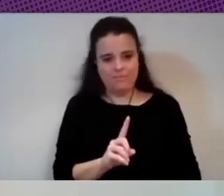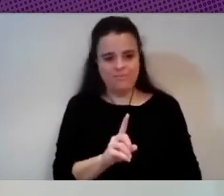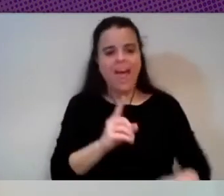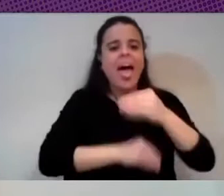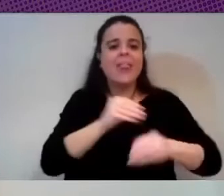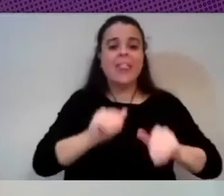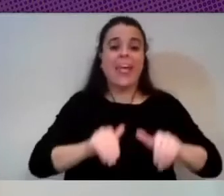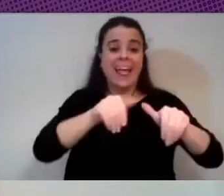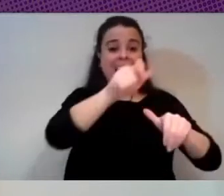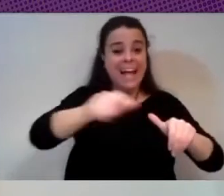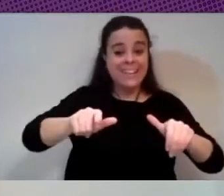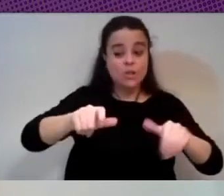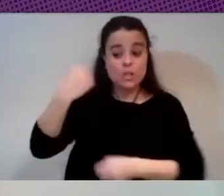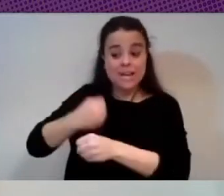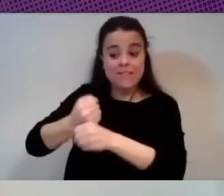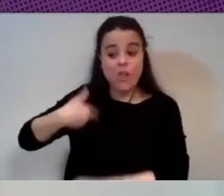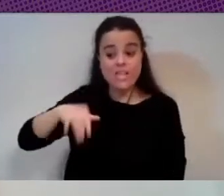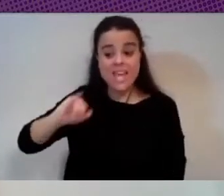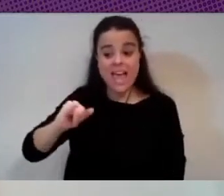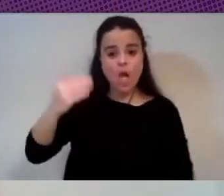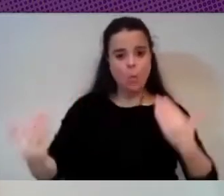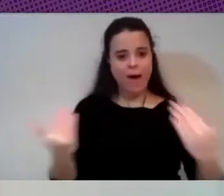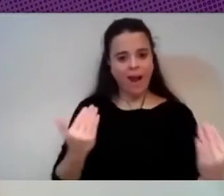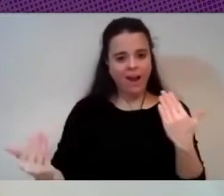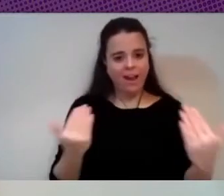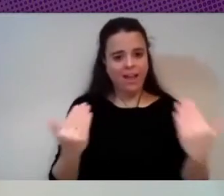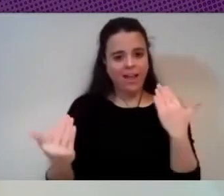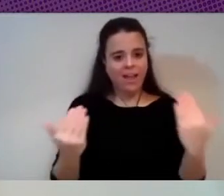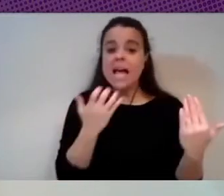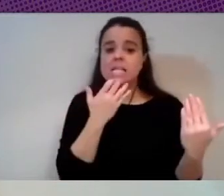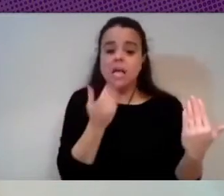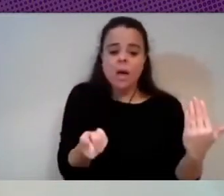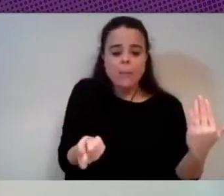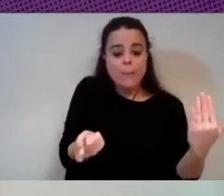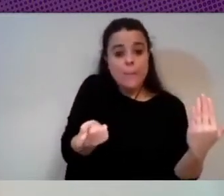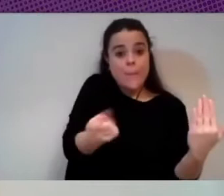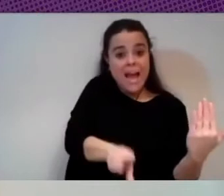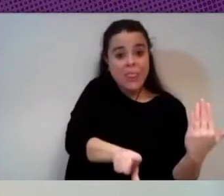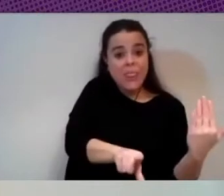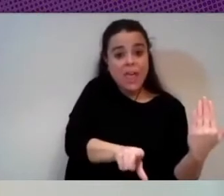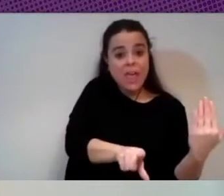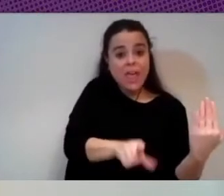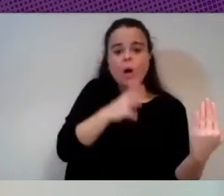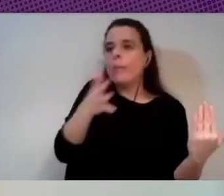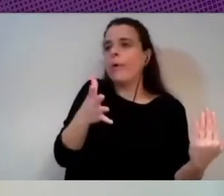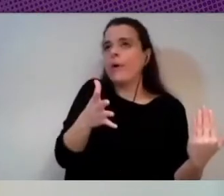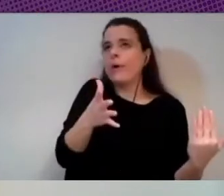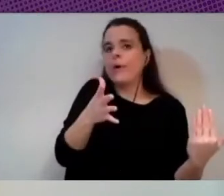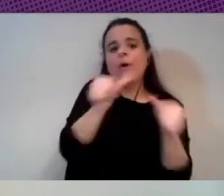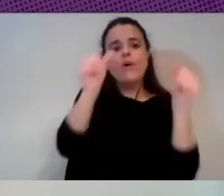trabajadores que hay en la empresa de alguna manera y los que se parezcan a los que hay en la empresa porque se expresen igual por ejemplo